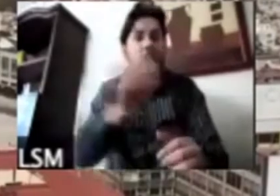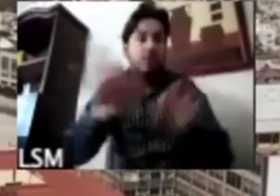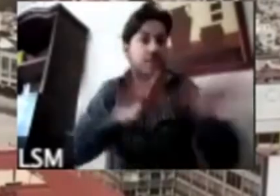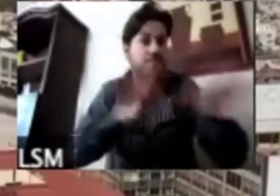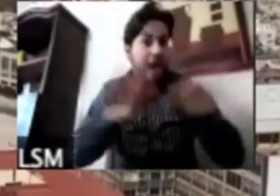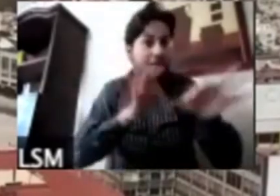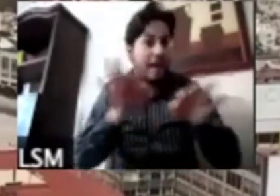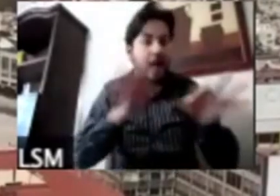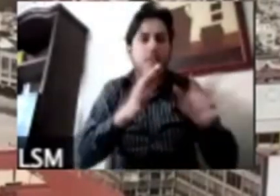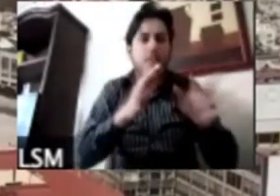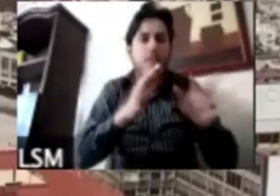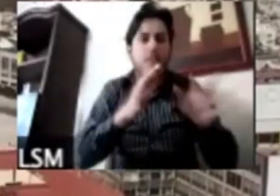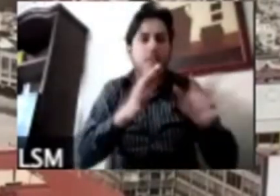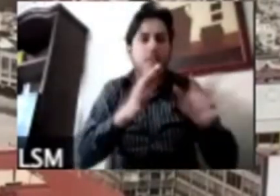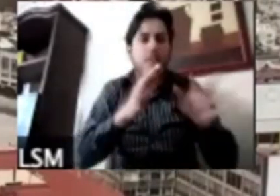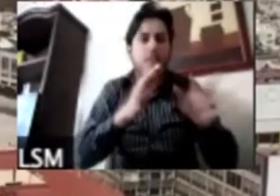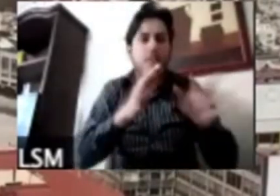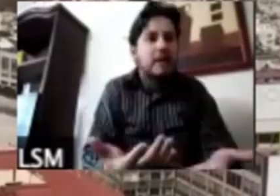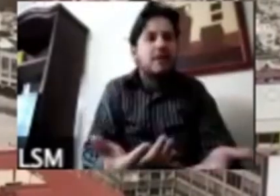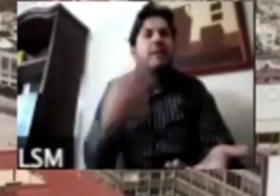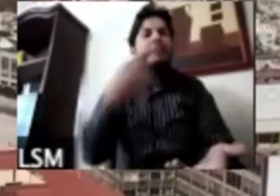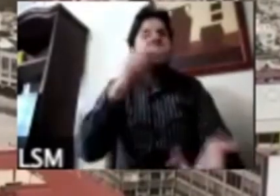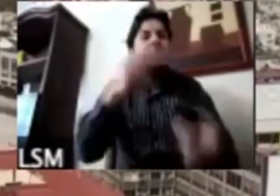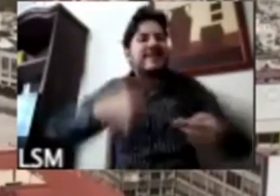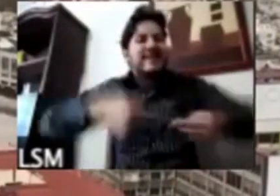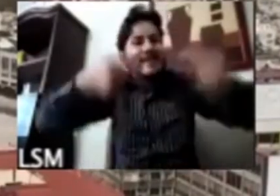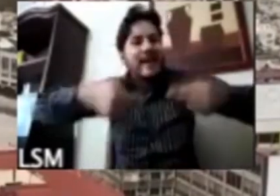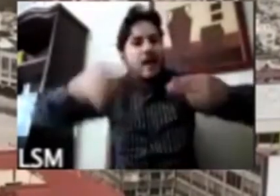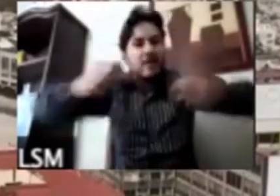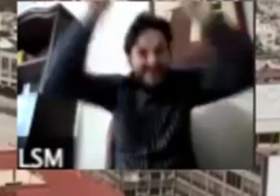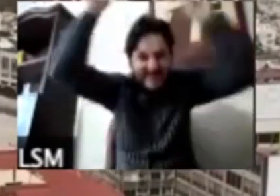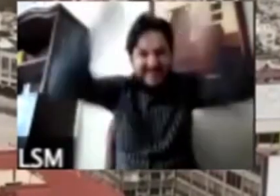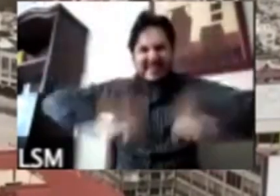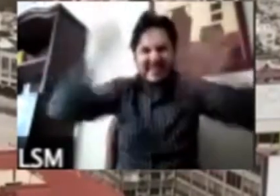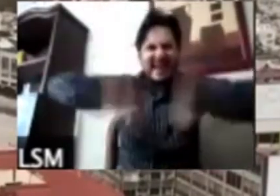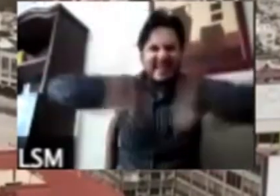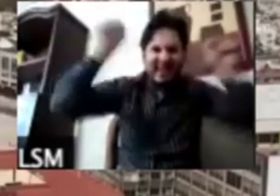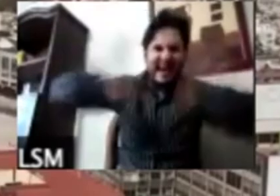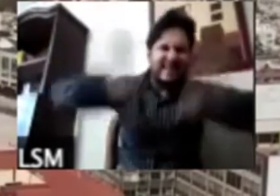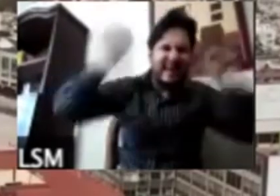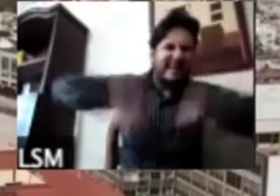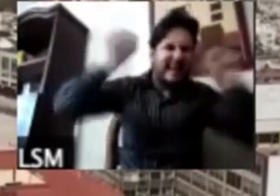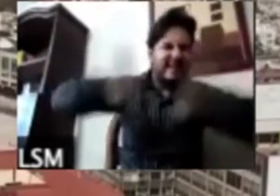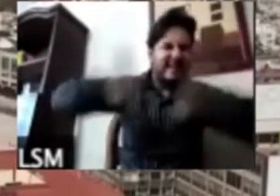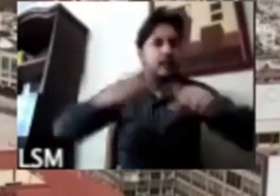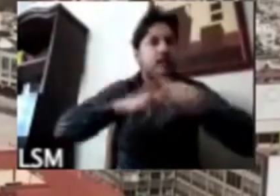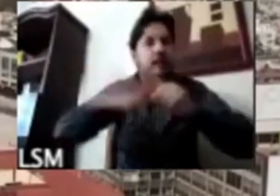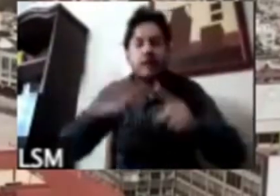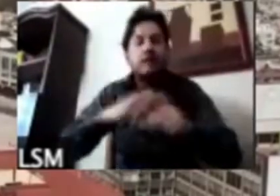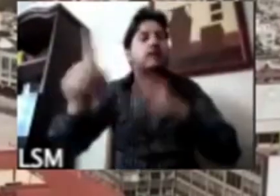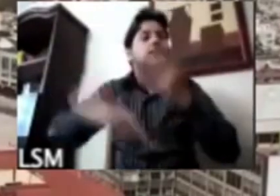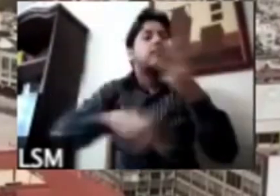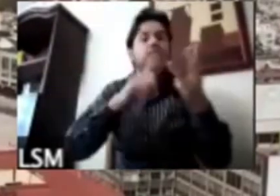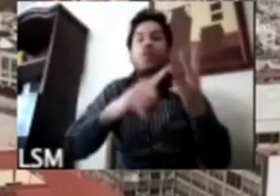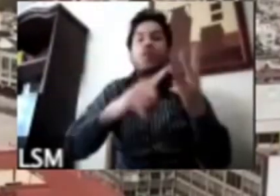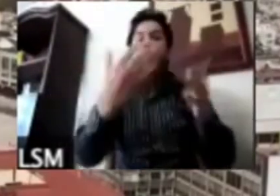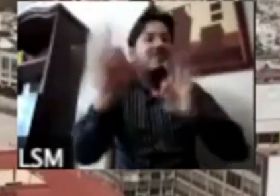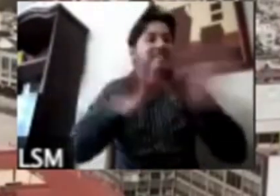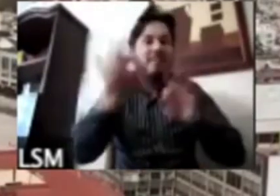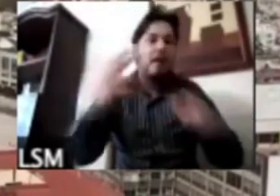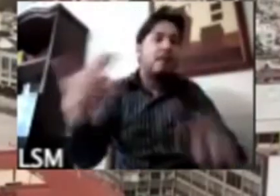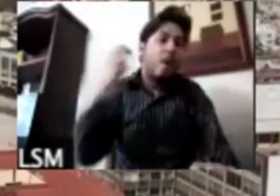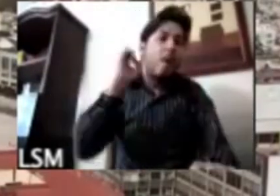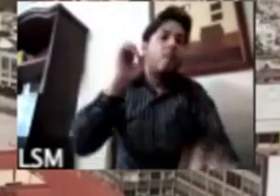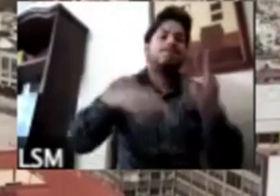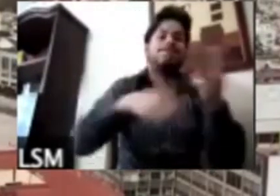los desempleos en los negocios las cortinas cerradas de los negocios no son discurso y la inseguridad no es discurso son reales entonces